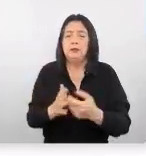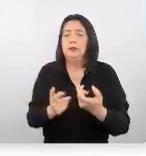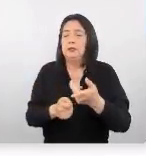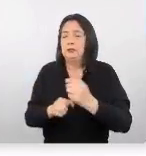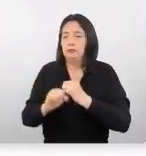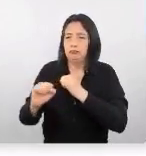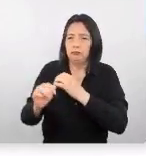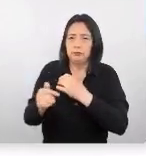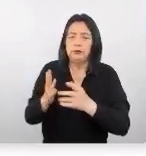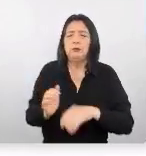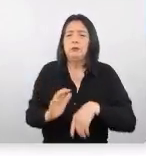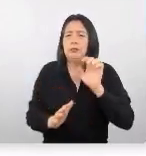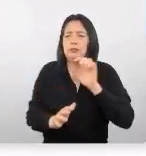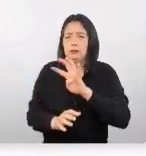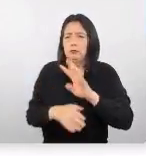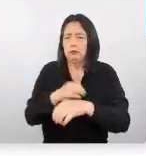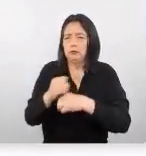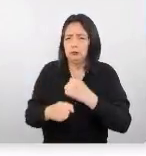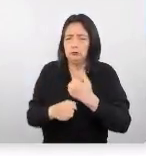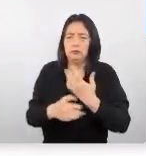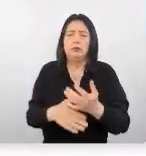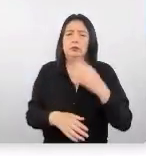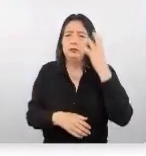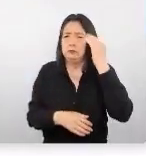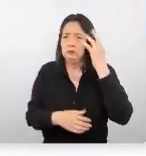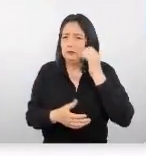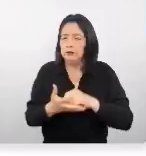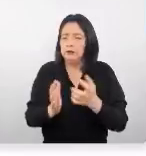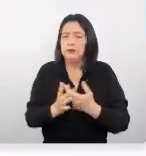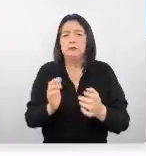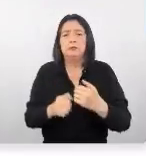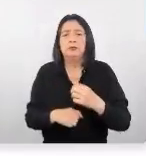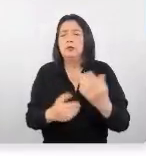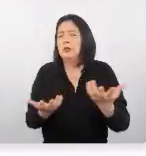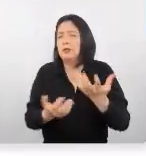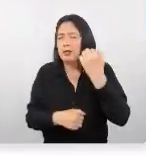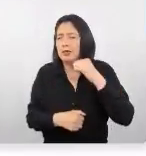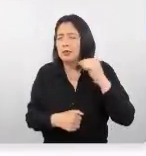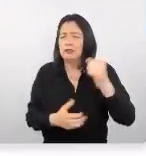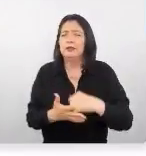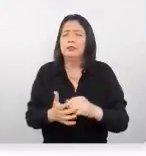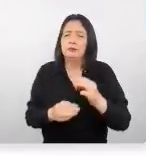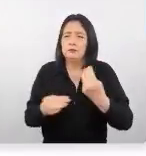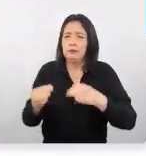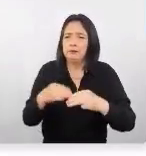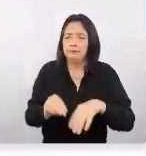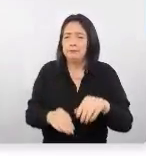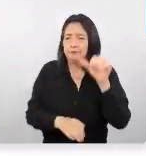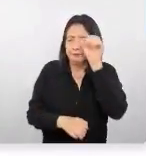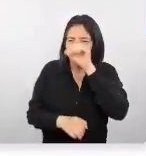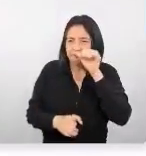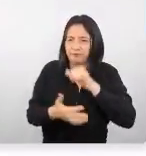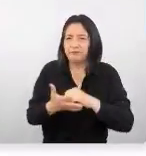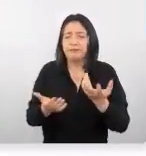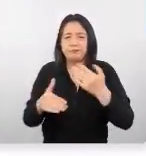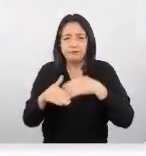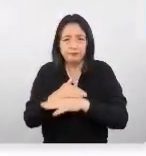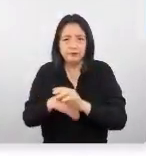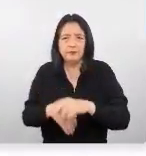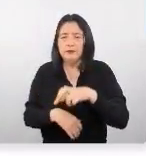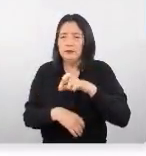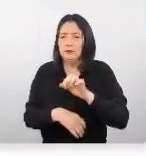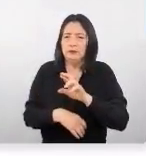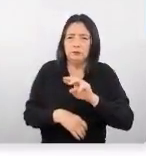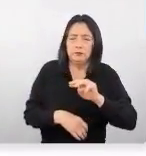turístico con más de 4 años de experiencia en la industria de viajes con el mercado asiático. Cuenta con experiencia previa dentro del PROM Perú relacionada a